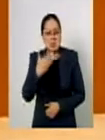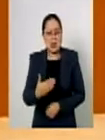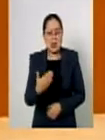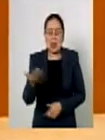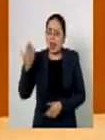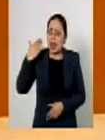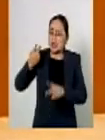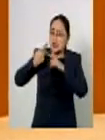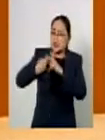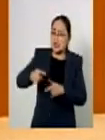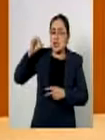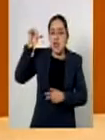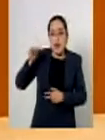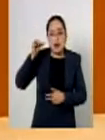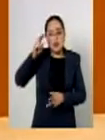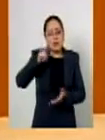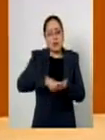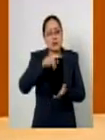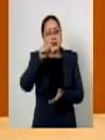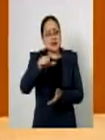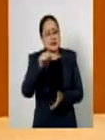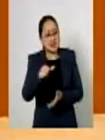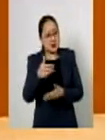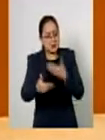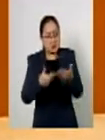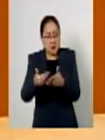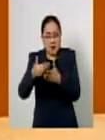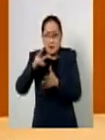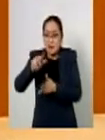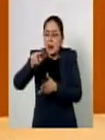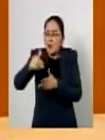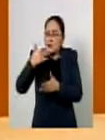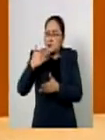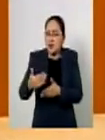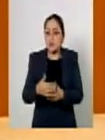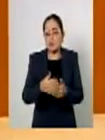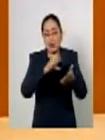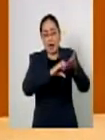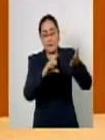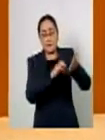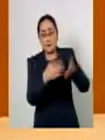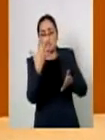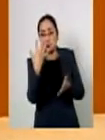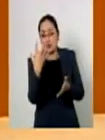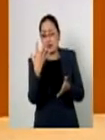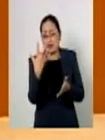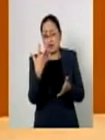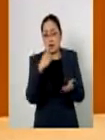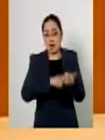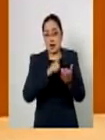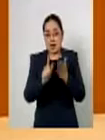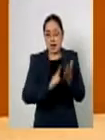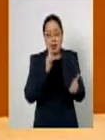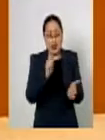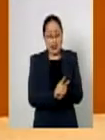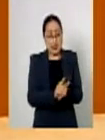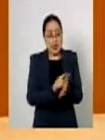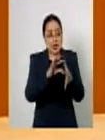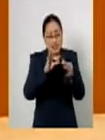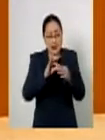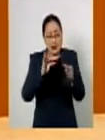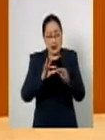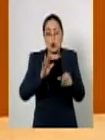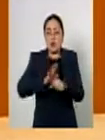en vigor en abril de 2016 en el capítulo 5 de la ley se establece un